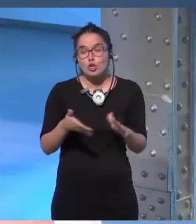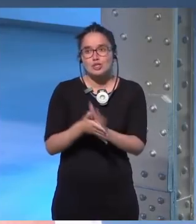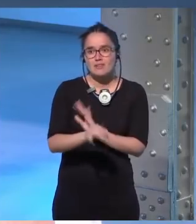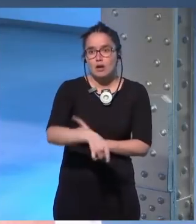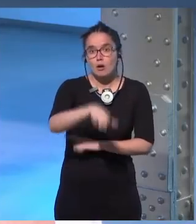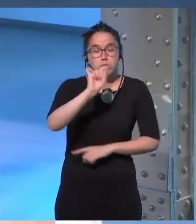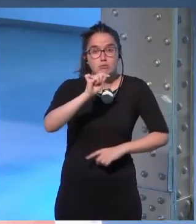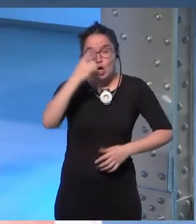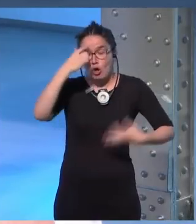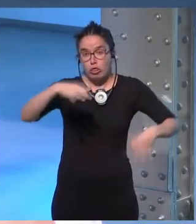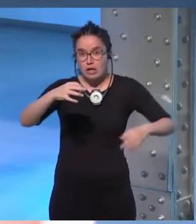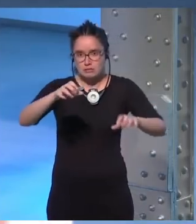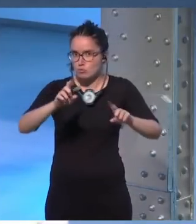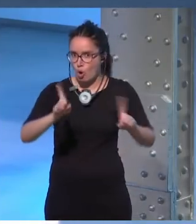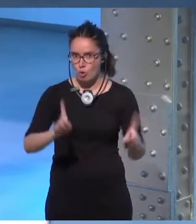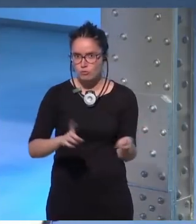es una decisión inconsciente